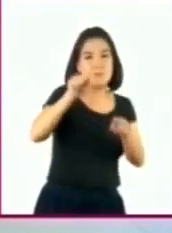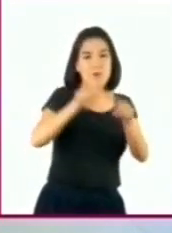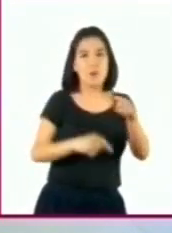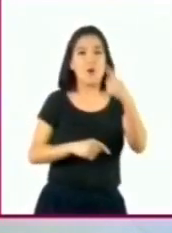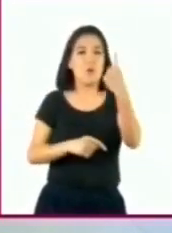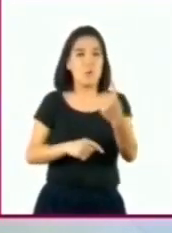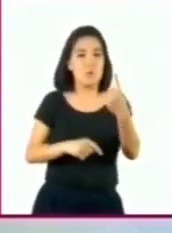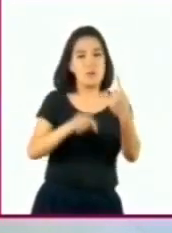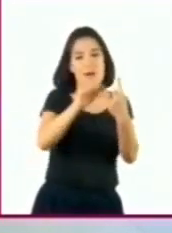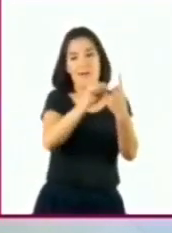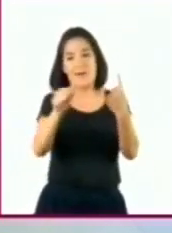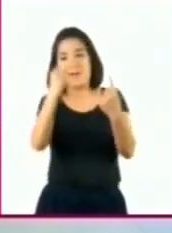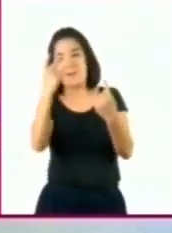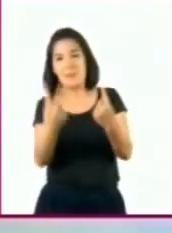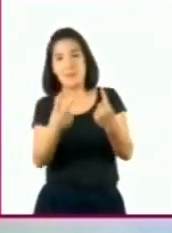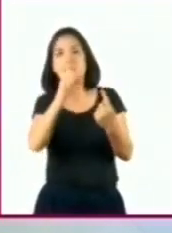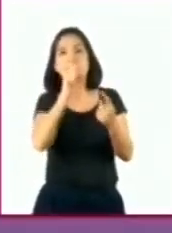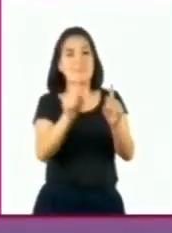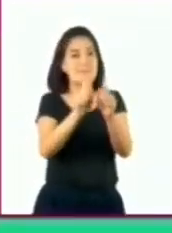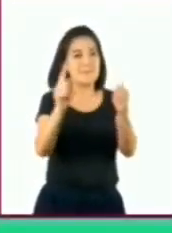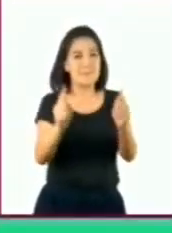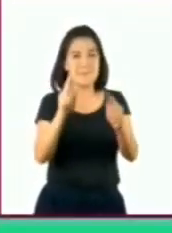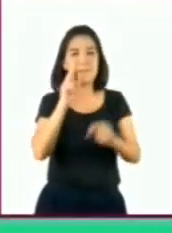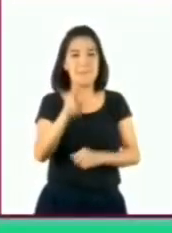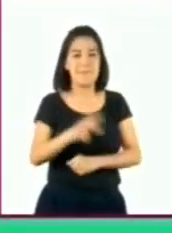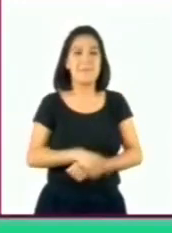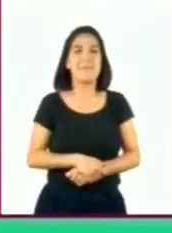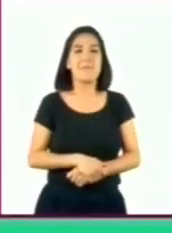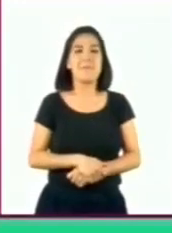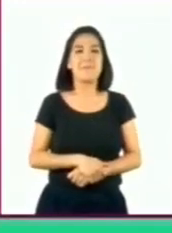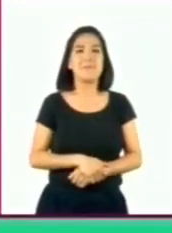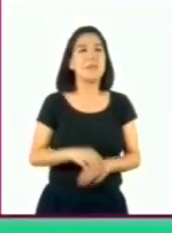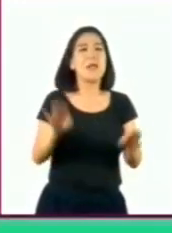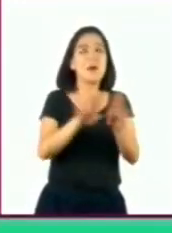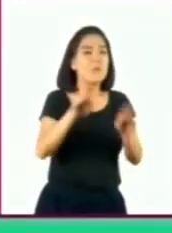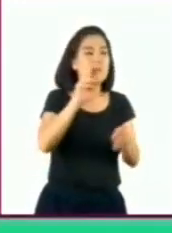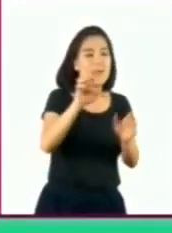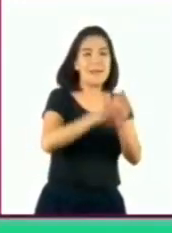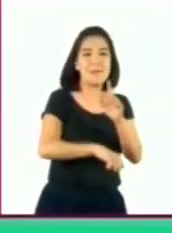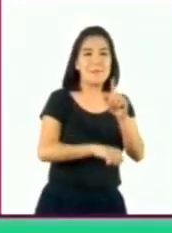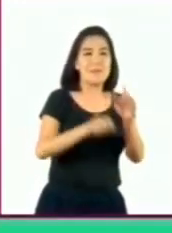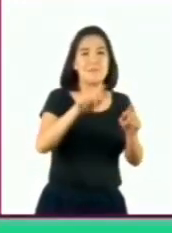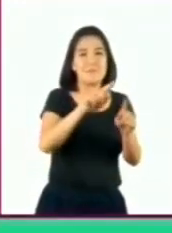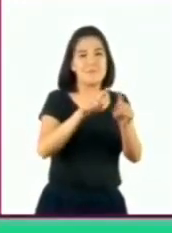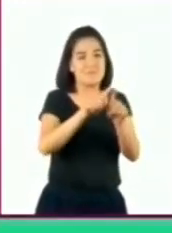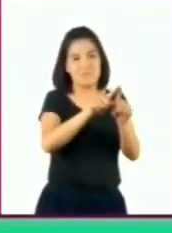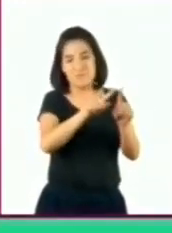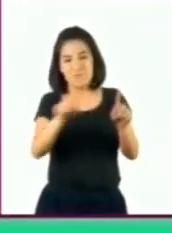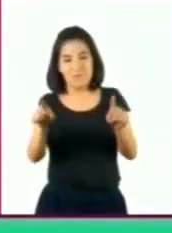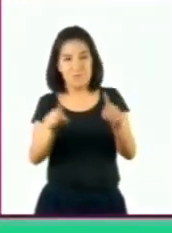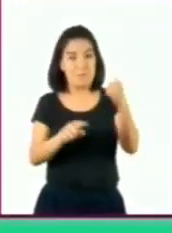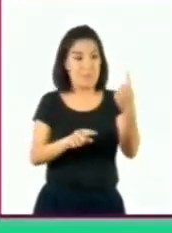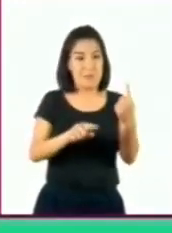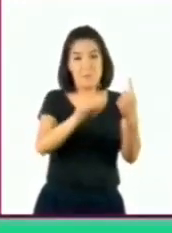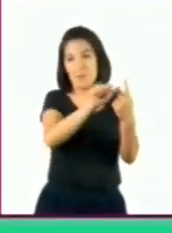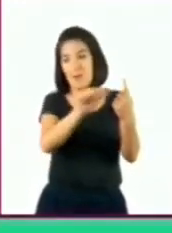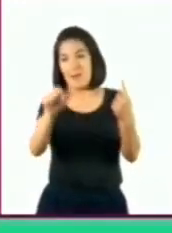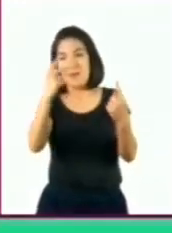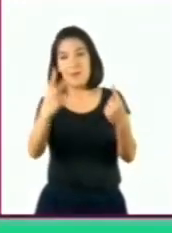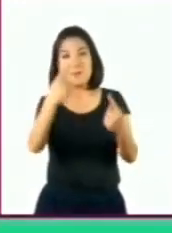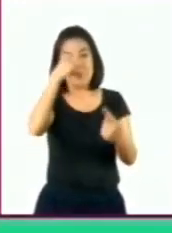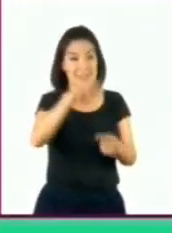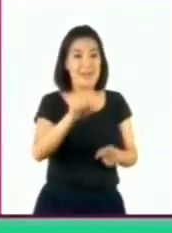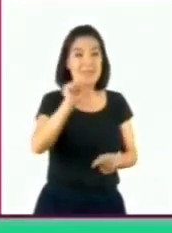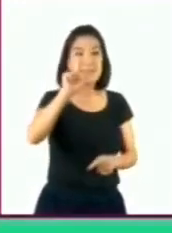y el 2 de la recta numérica. Siguiendo con este ejemplo, por ubicar los 73 centésimos,